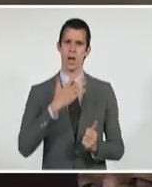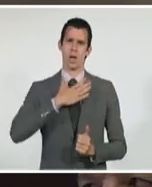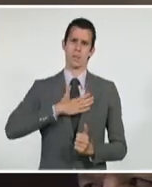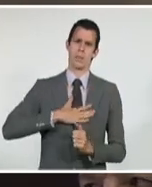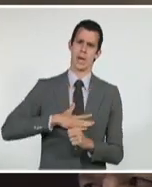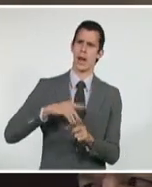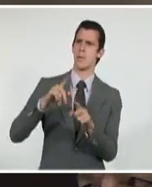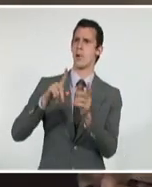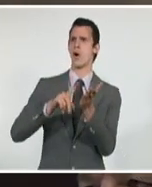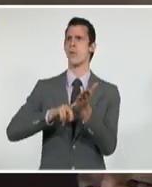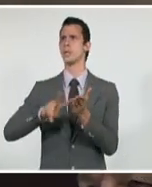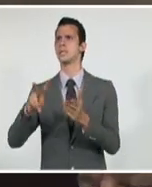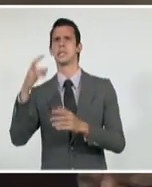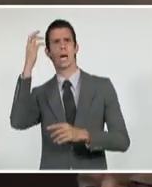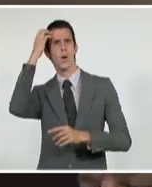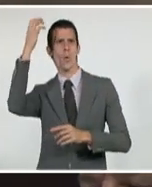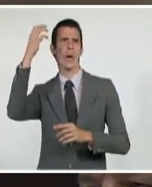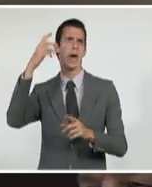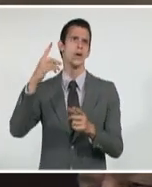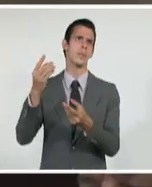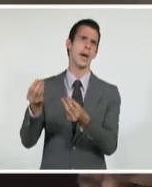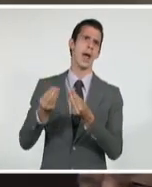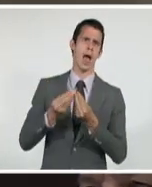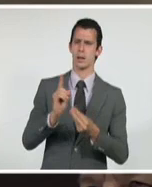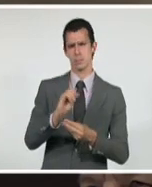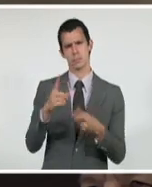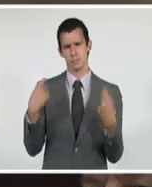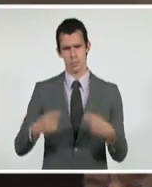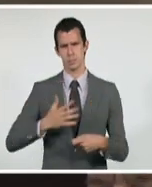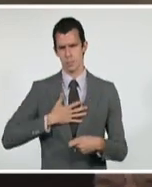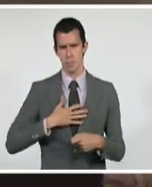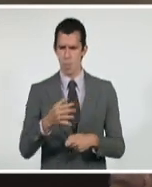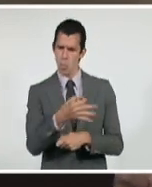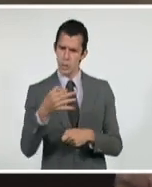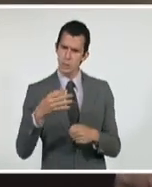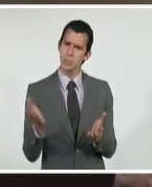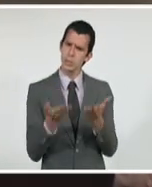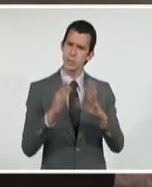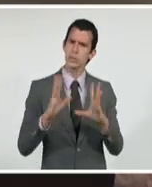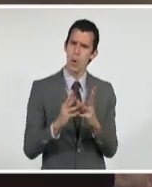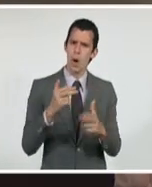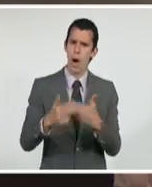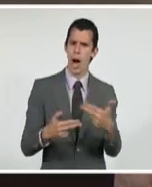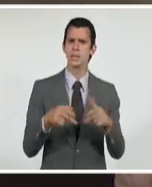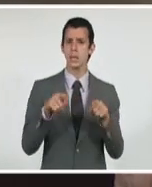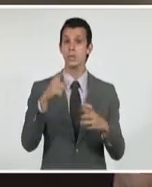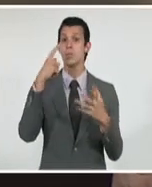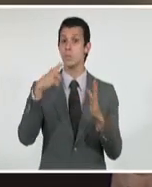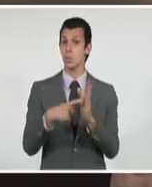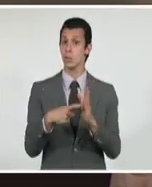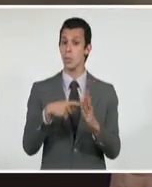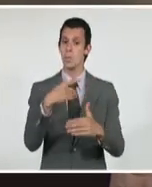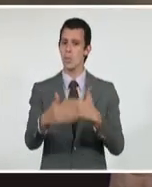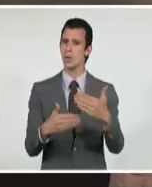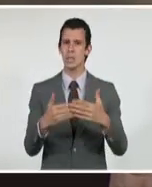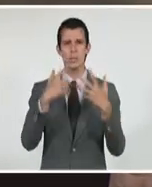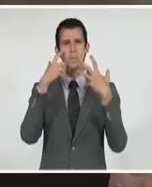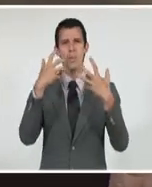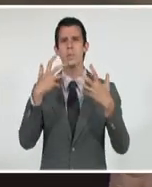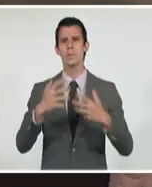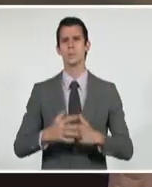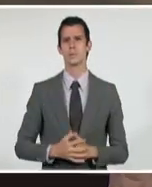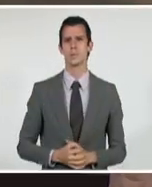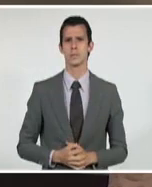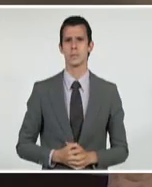estructuras de los gobiernos, de las administraciones públicas a nivel municipal en Cuba. Ha sido uno de los procesos que más ha fomentado la